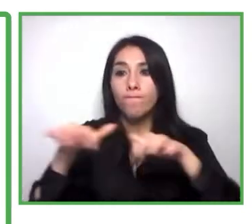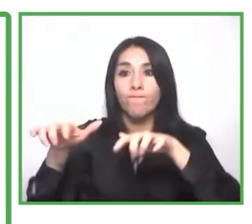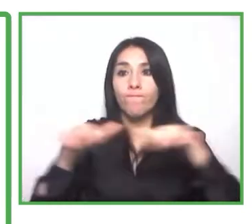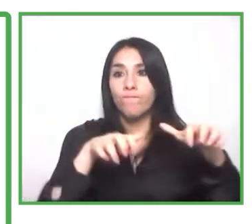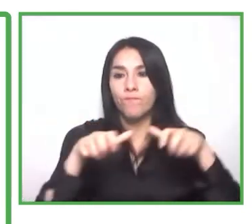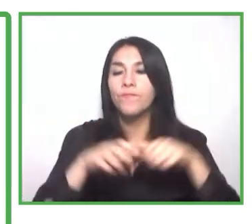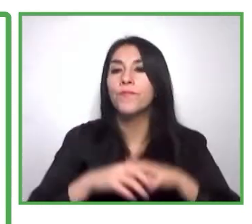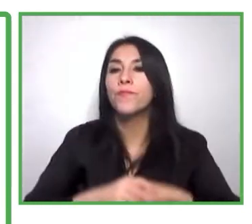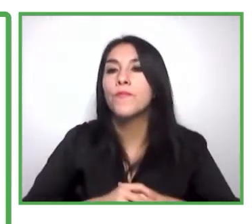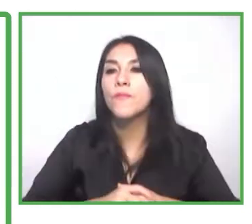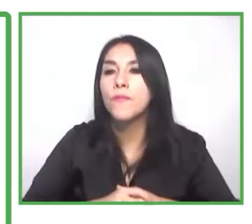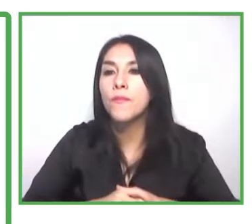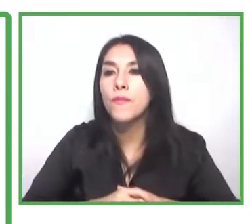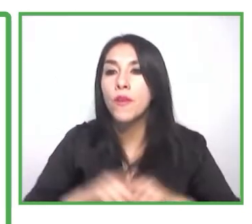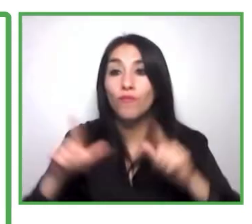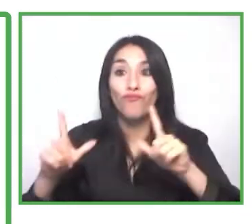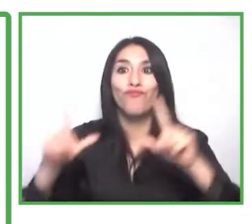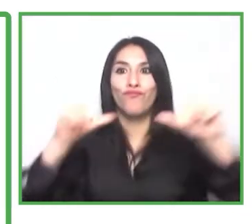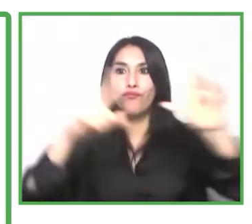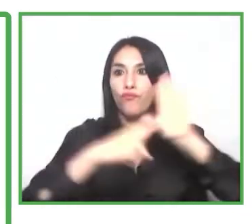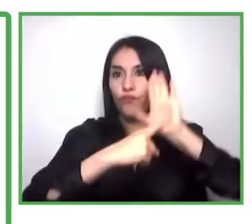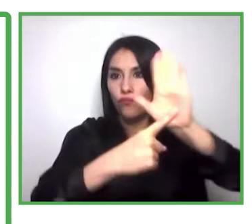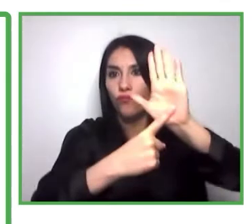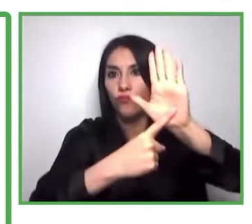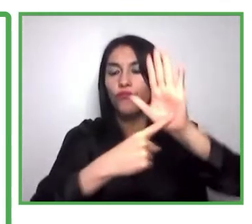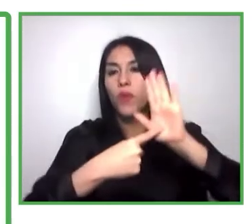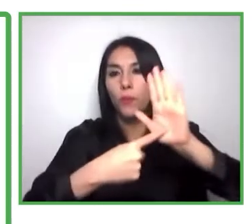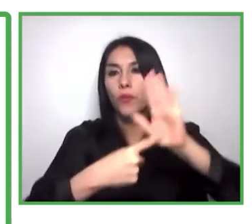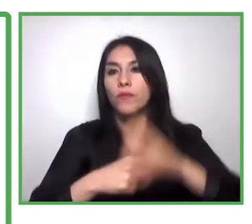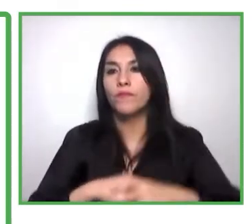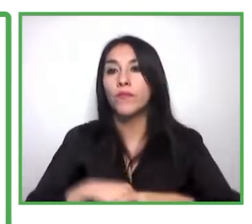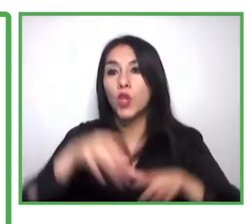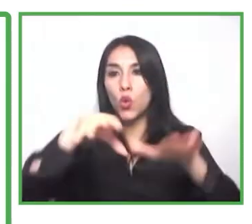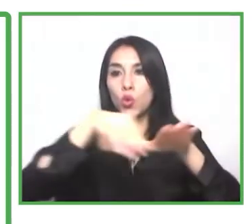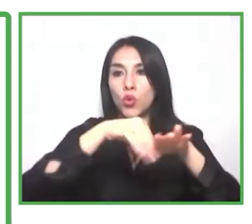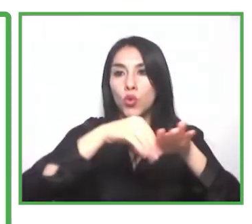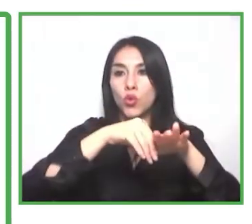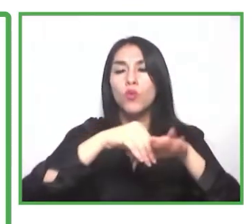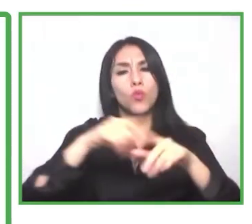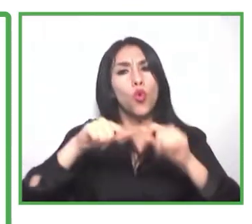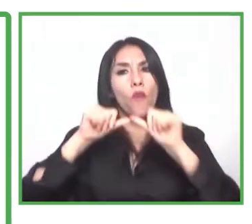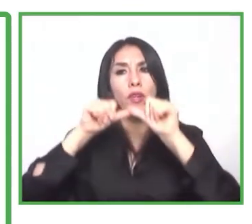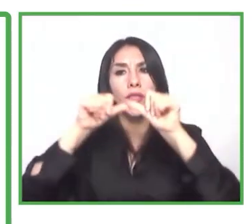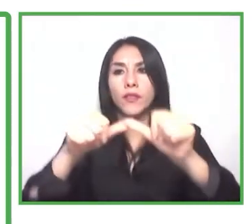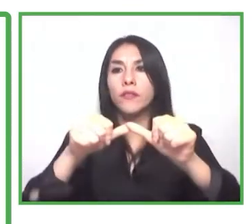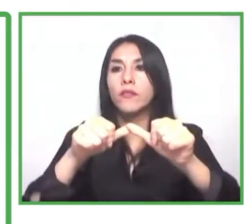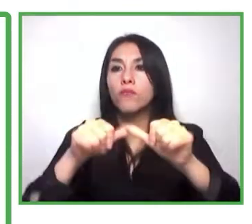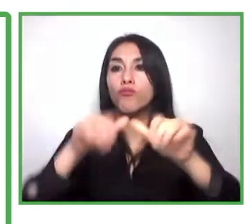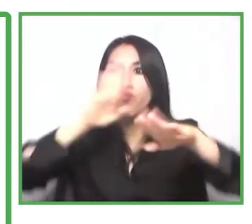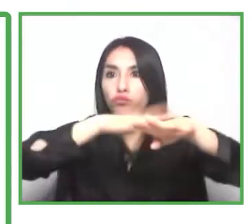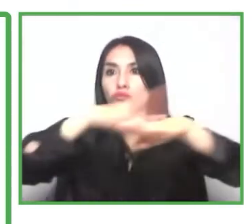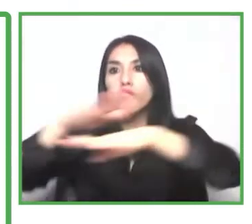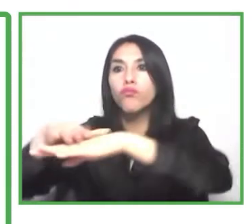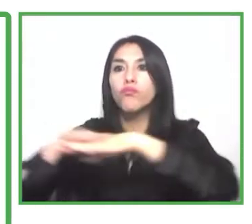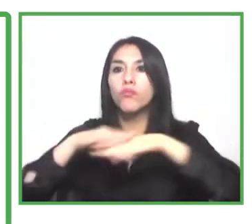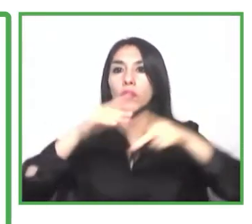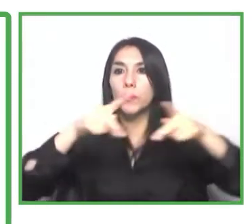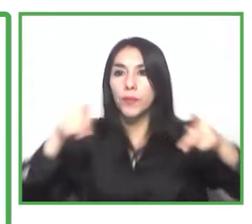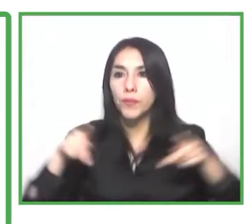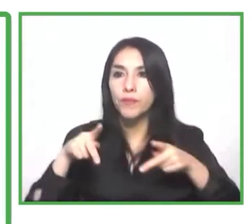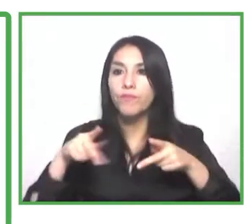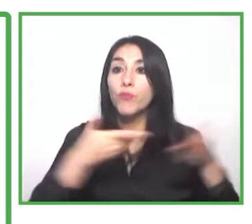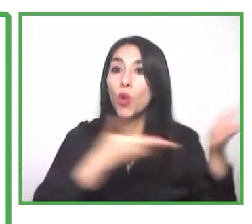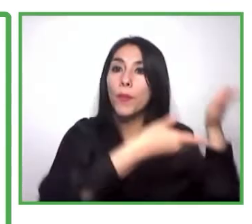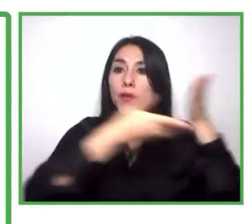continuar con las ofertas laborales, así que desde ya invitamos por supuesto a Diego y a Incluyeme.com a sumarse a esto y poder